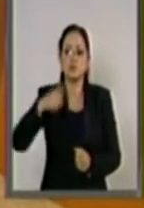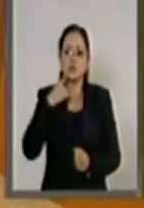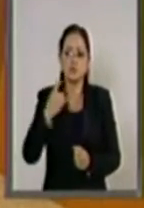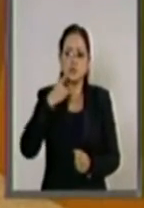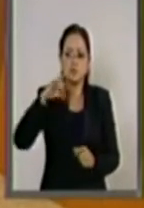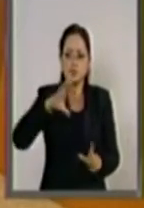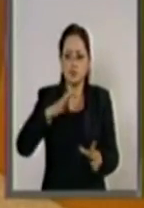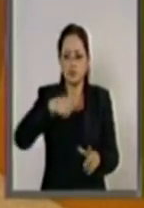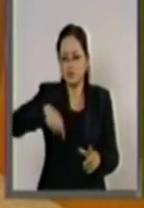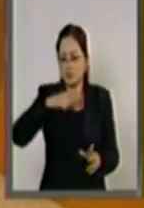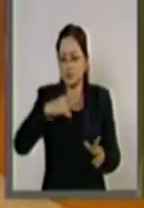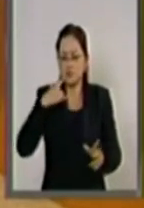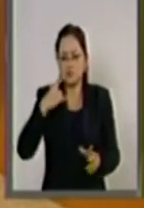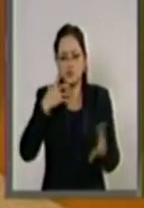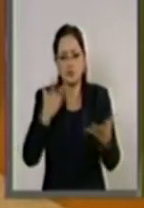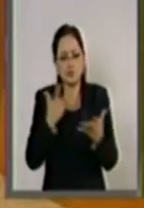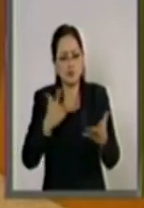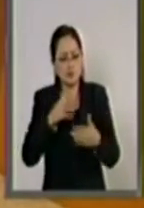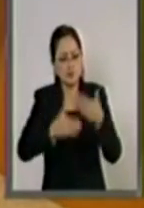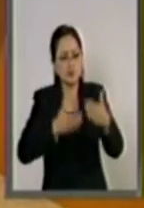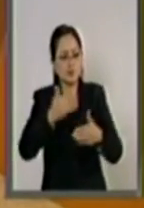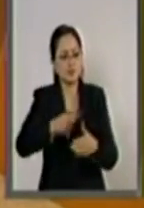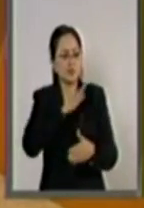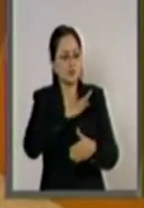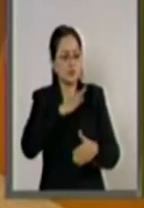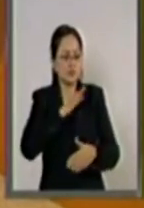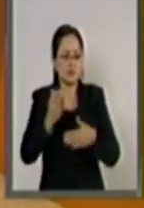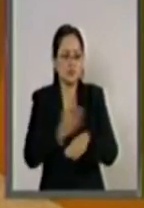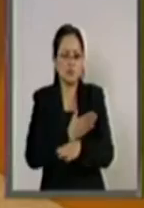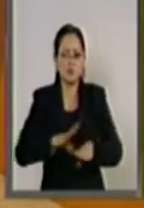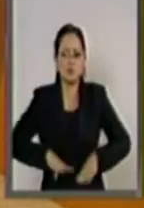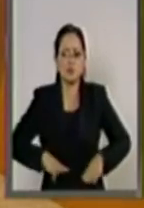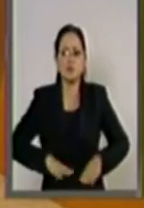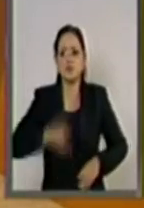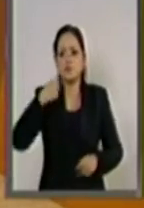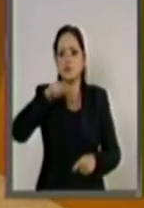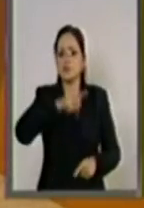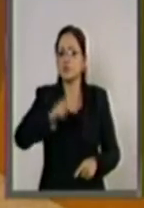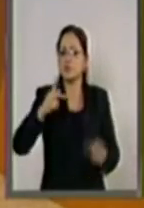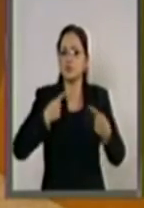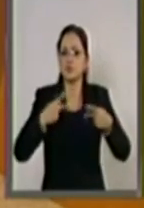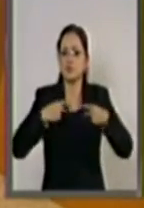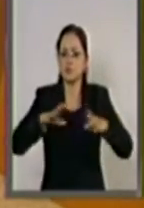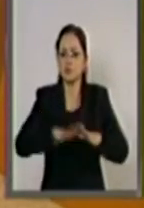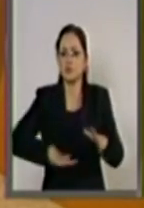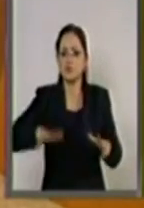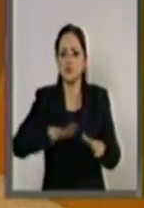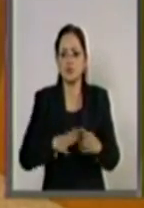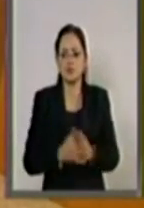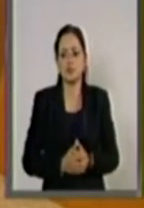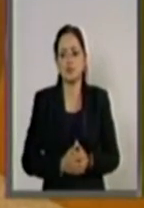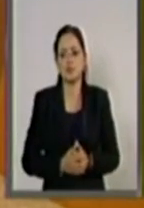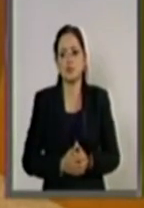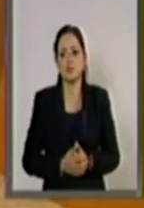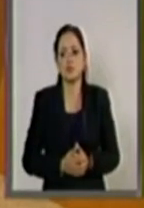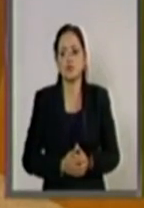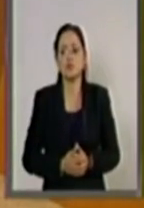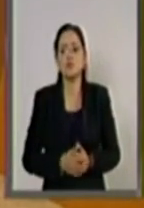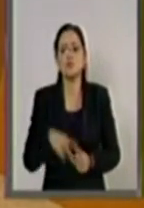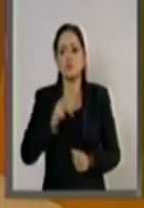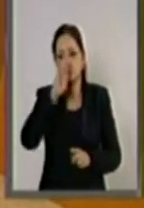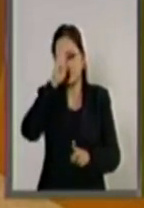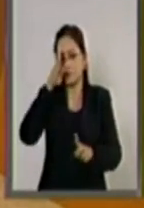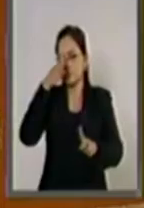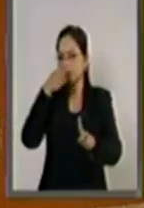a la fecha son importantes, los cuales presentan beneficios palpables para la población, los retos esperados